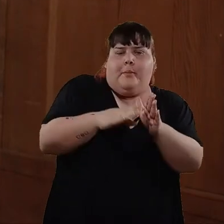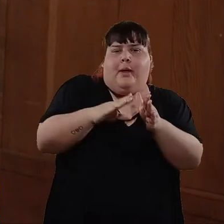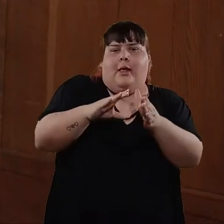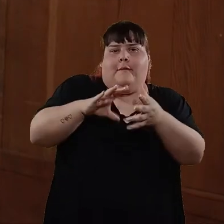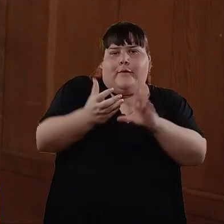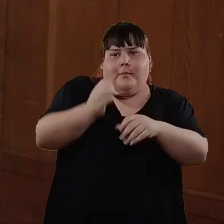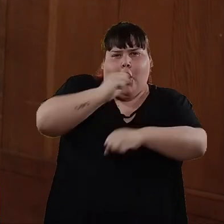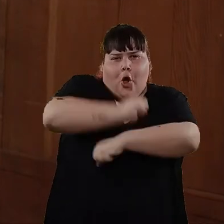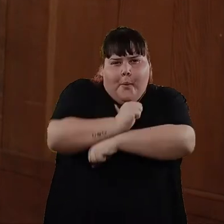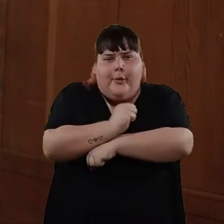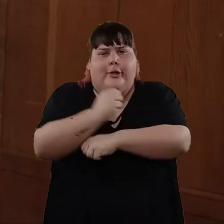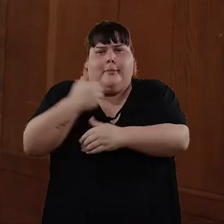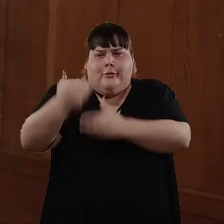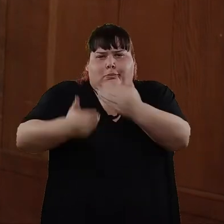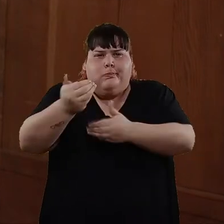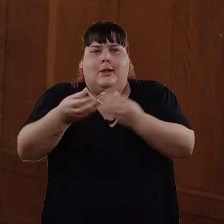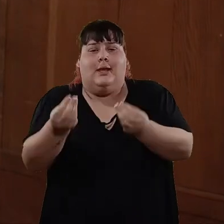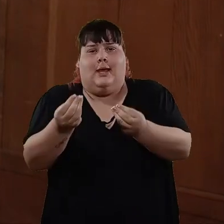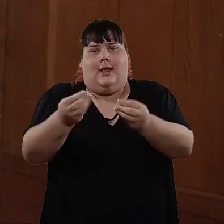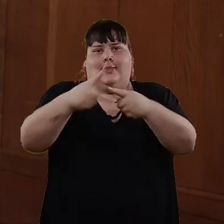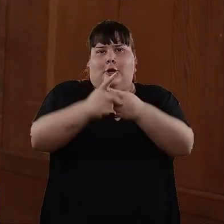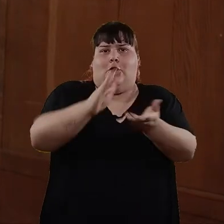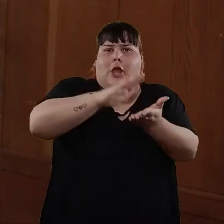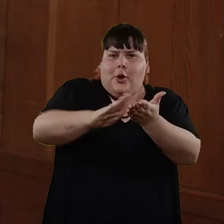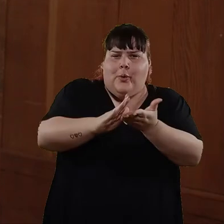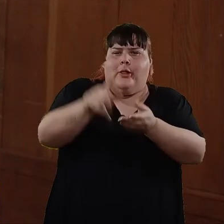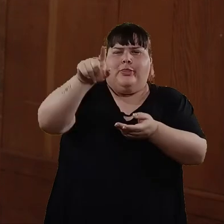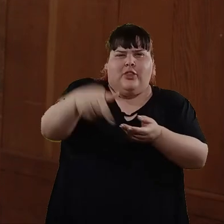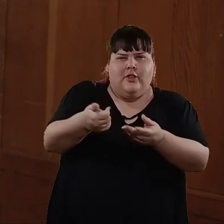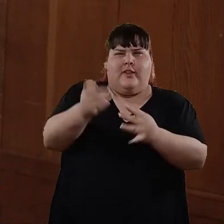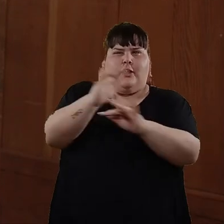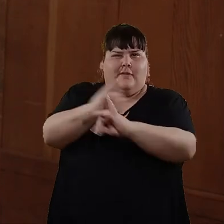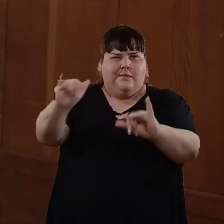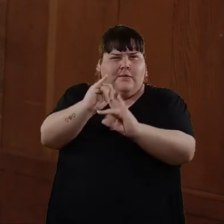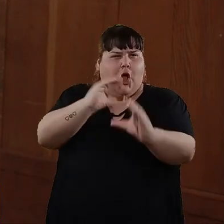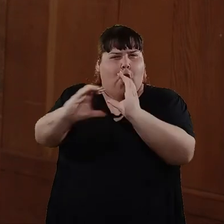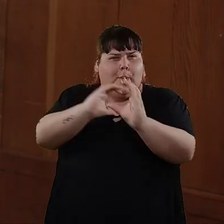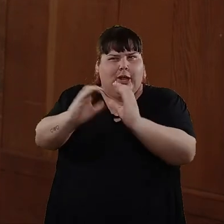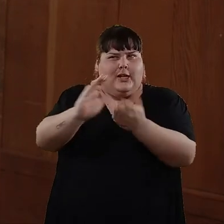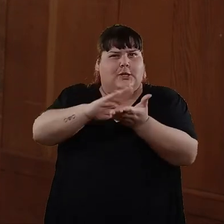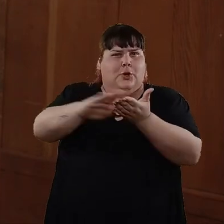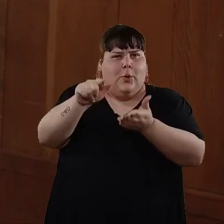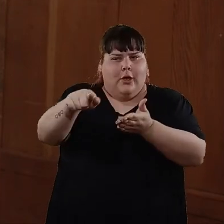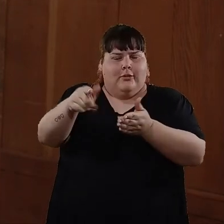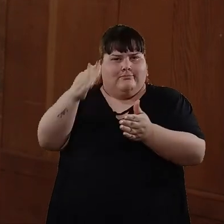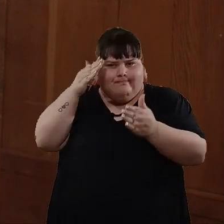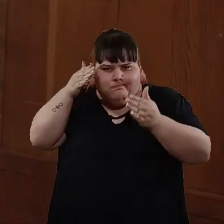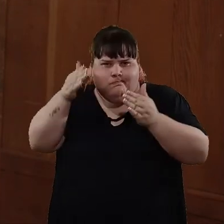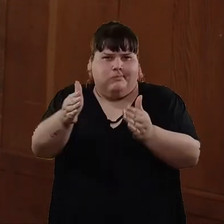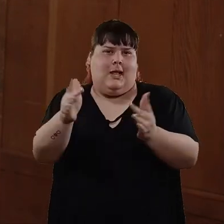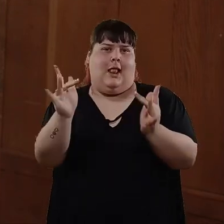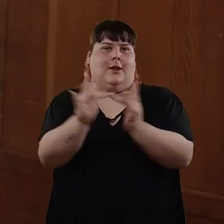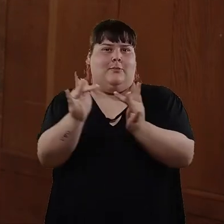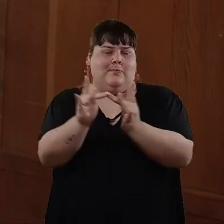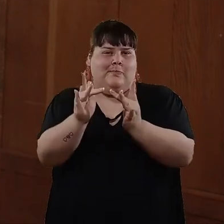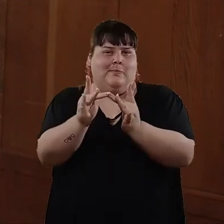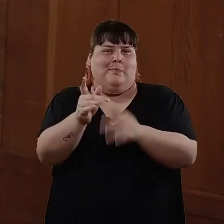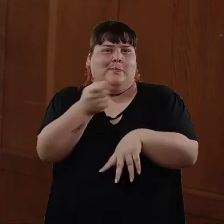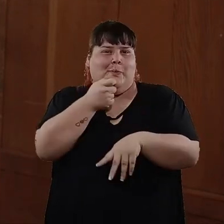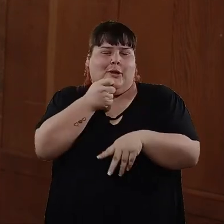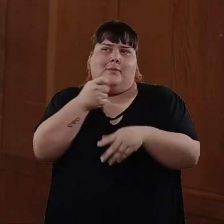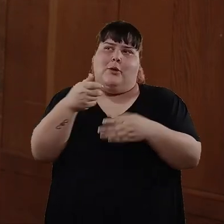utilización de nuevas tecnologías, en el marco también de los nuevos medios de comunicación que tienen que ver con la